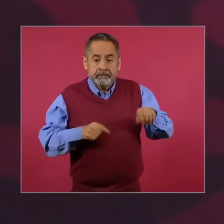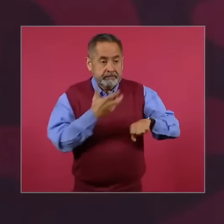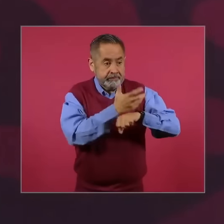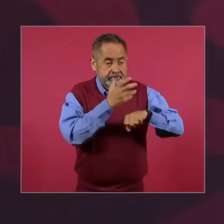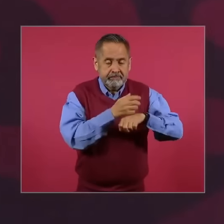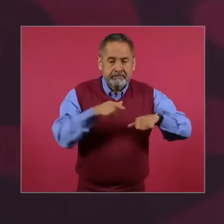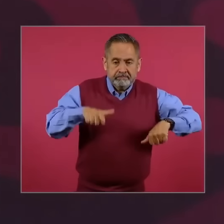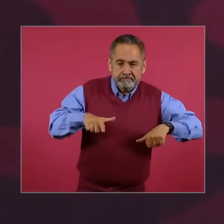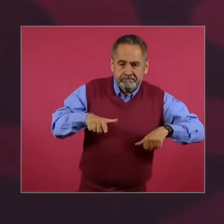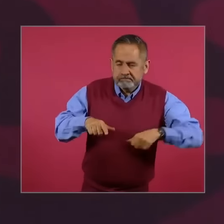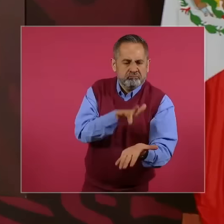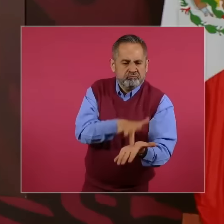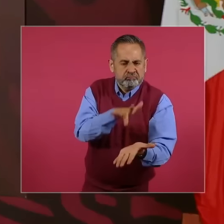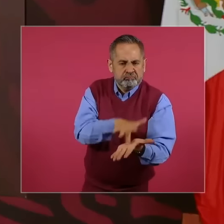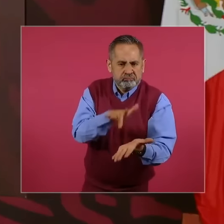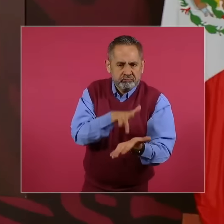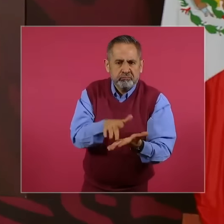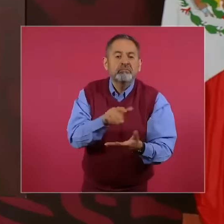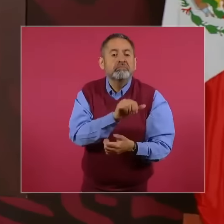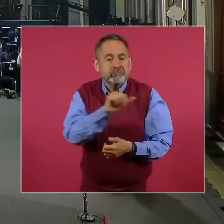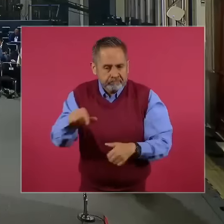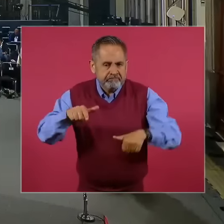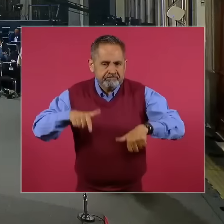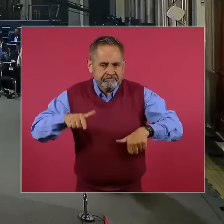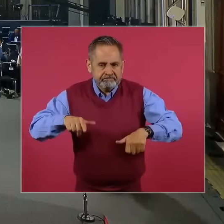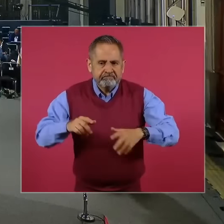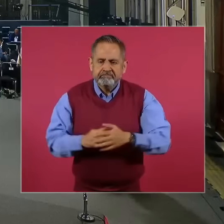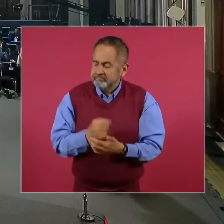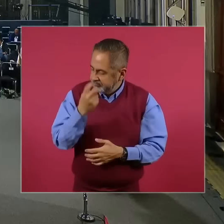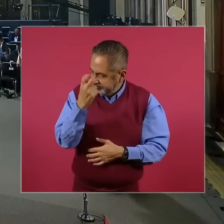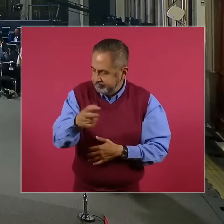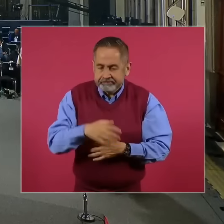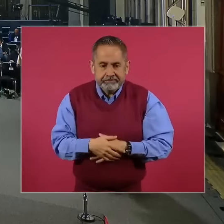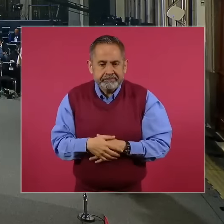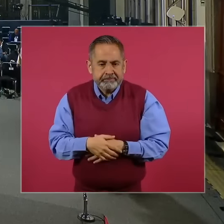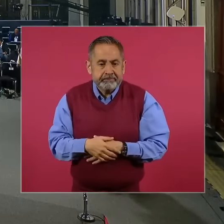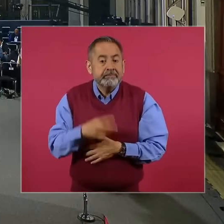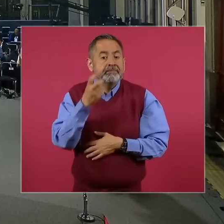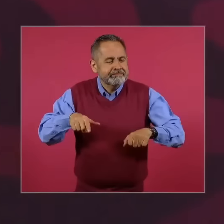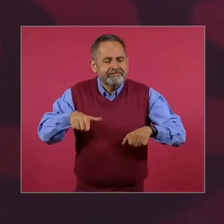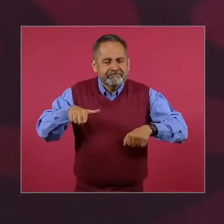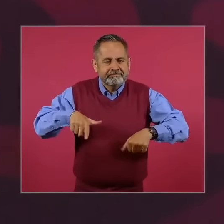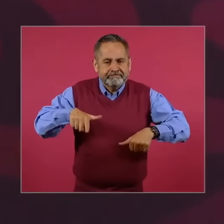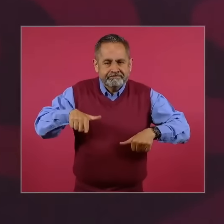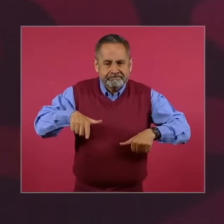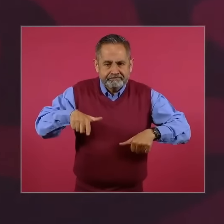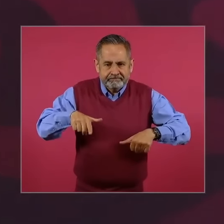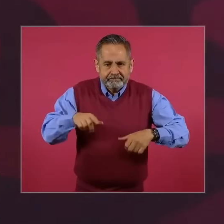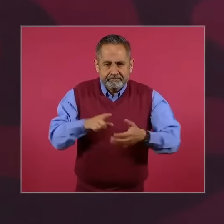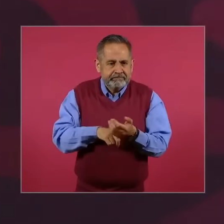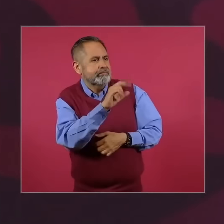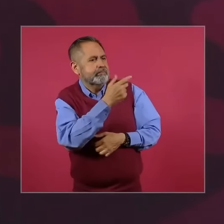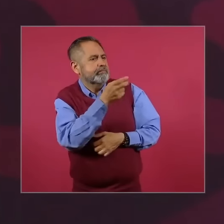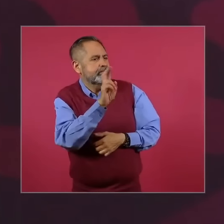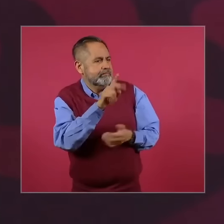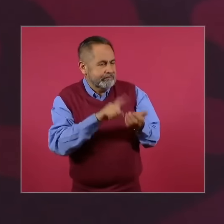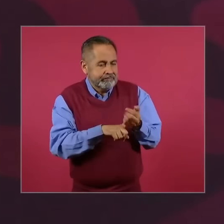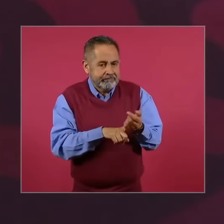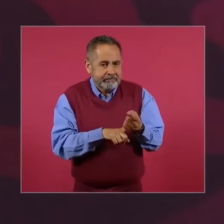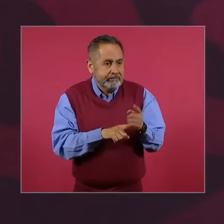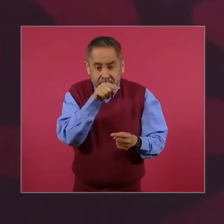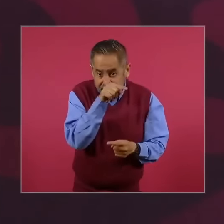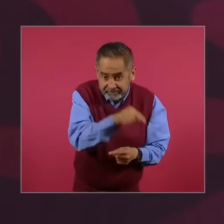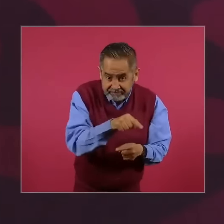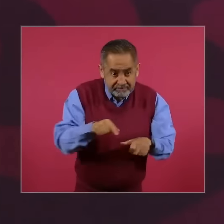apoyó al presidente Juárez, pero eso se decía antes, habrán muchos habranes, pero como